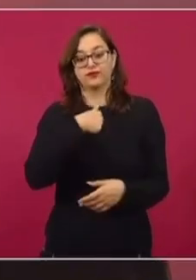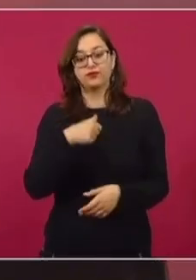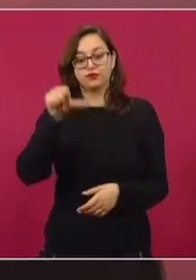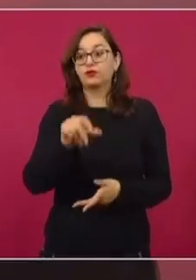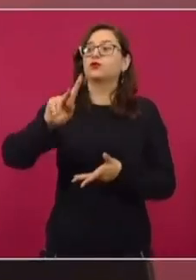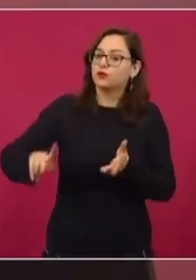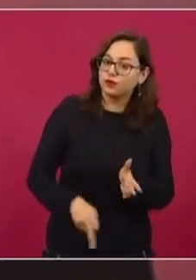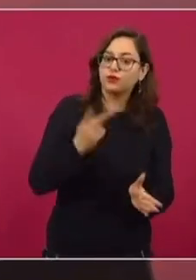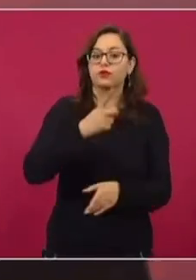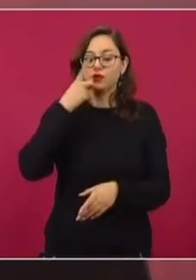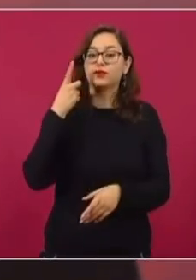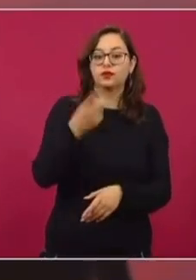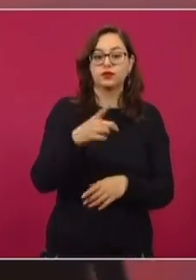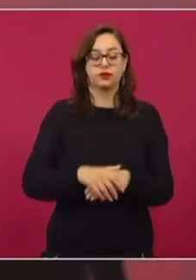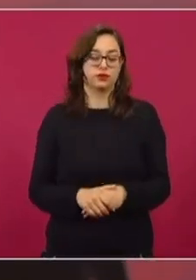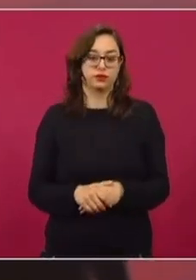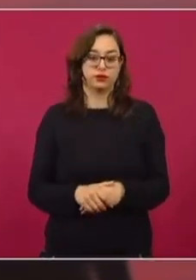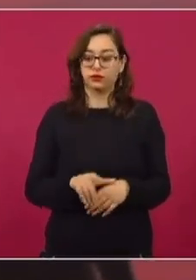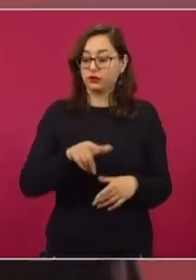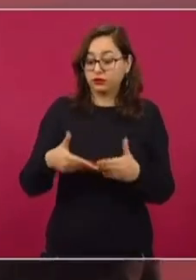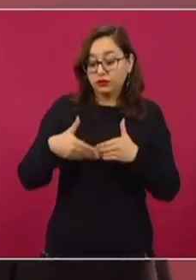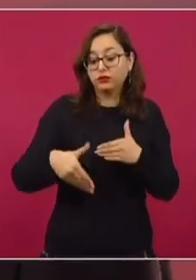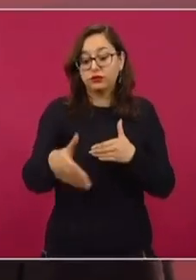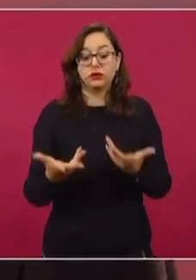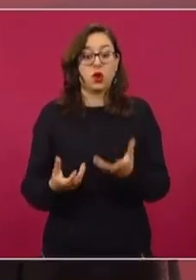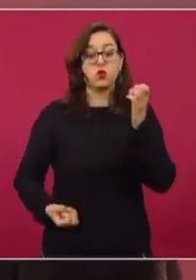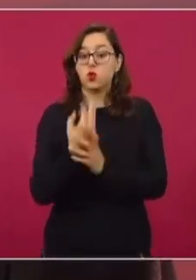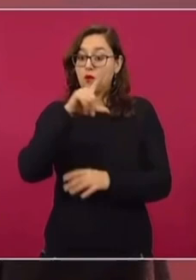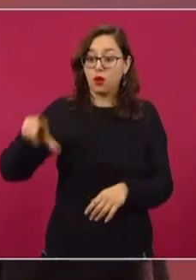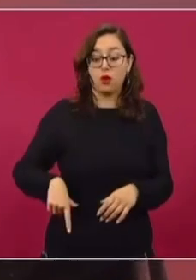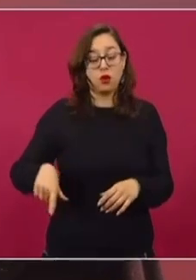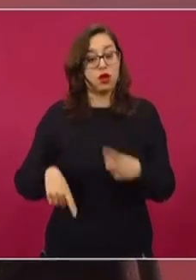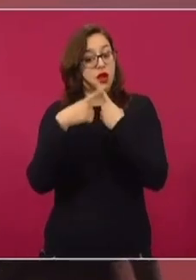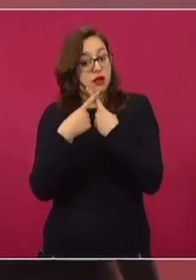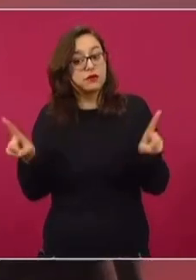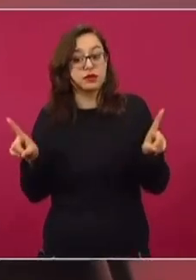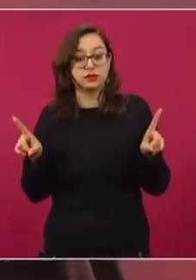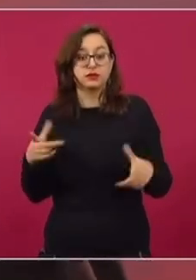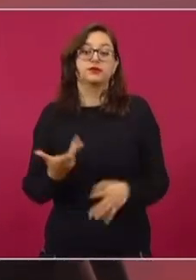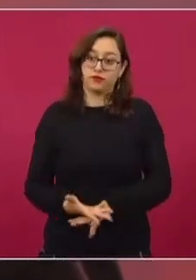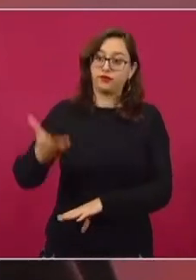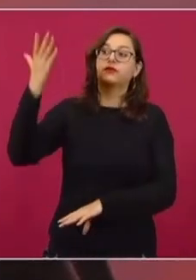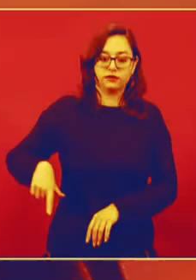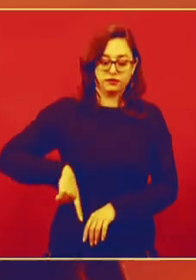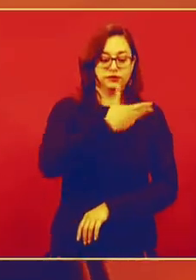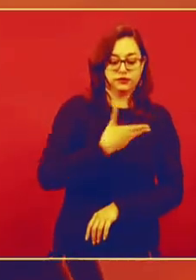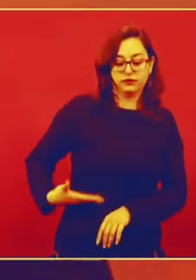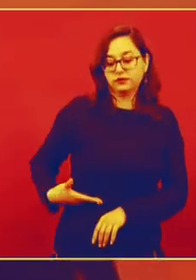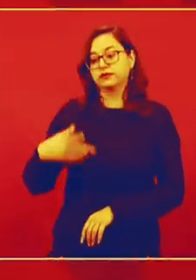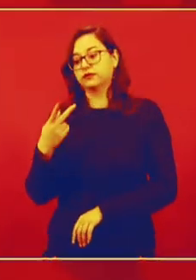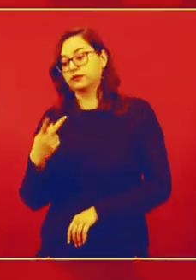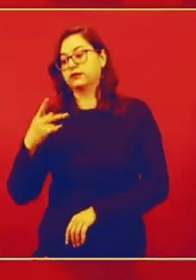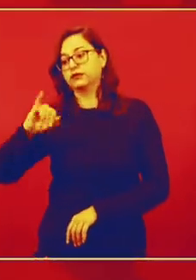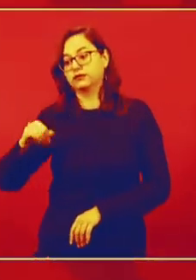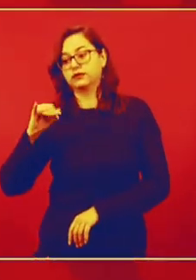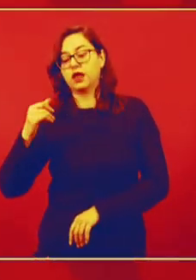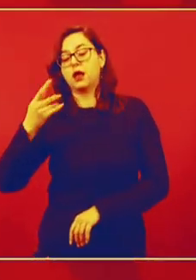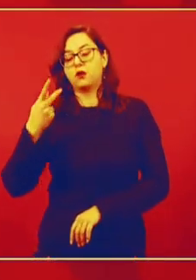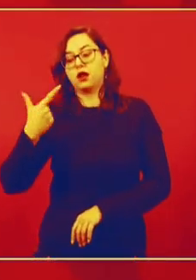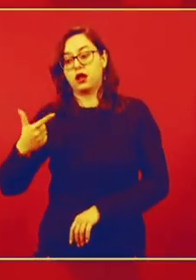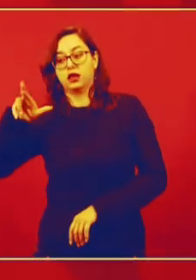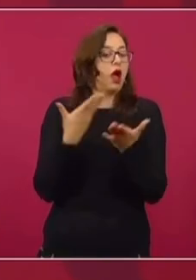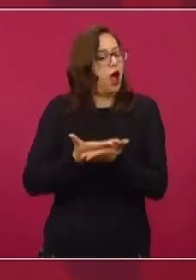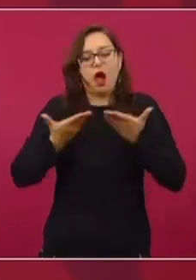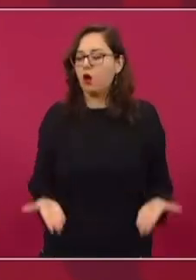que no es como antes, que la Procuraduría General de la República dependía del presidente. Ya no depende la fiscalía del